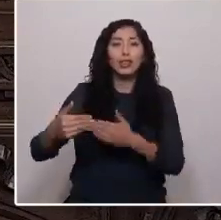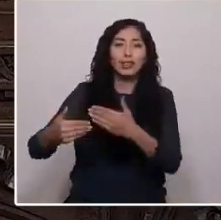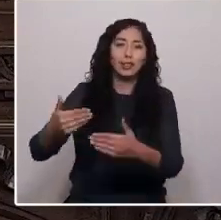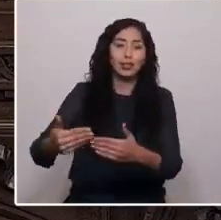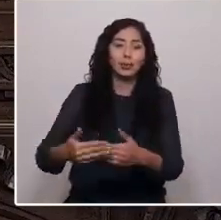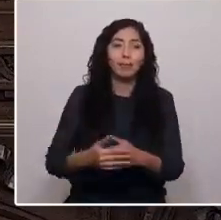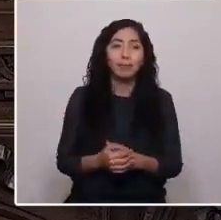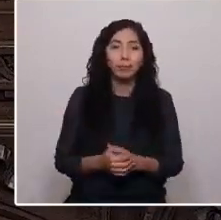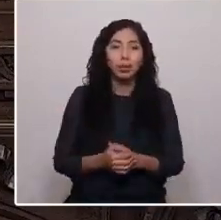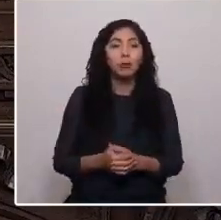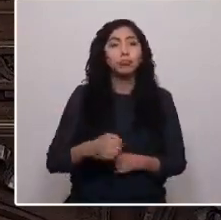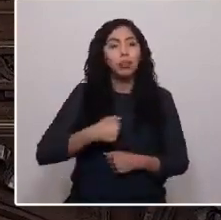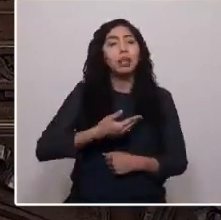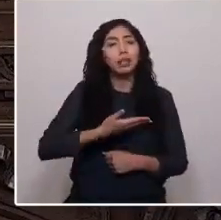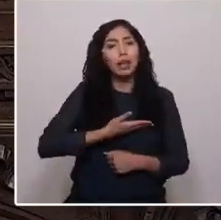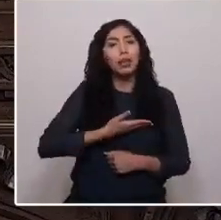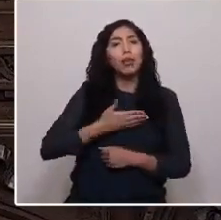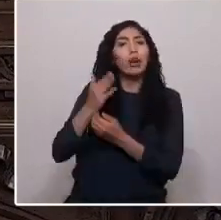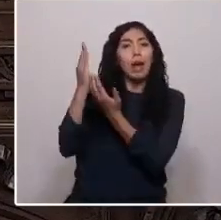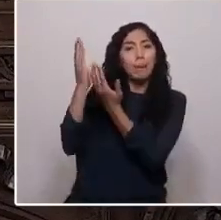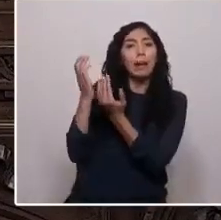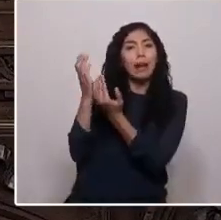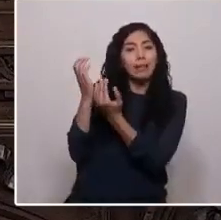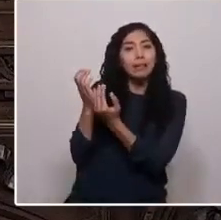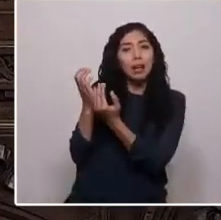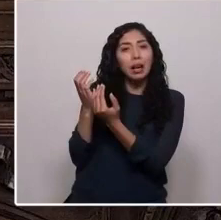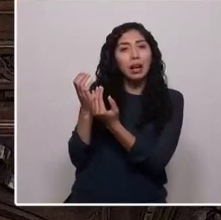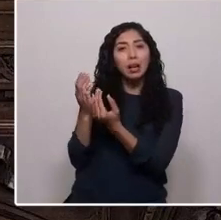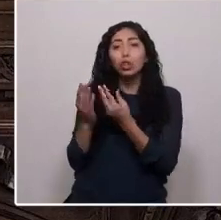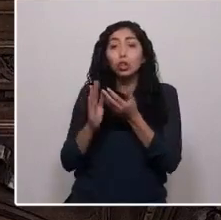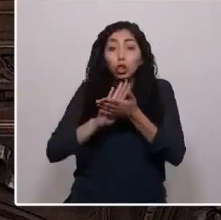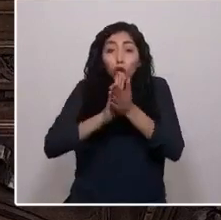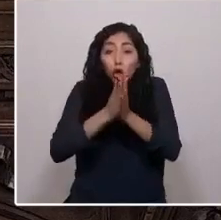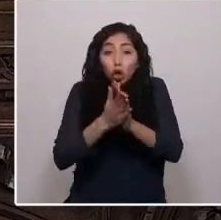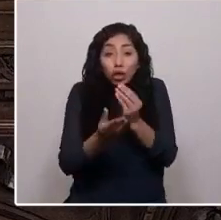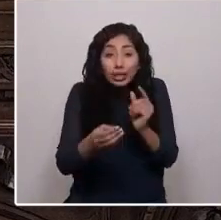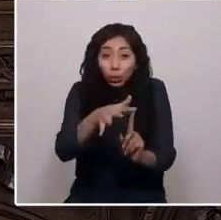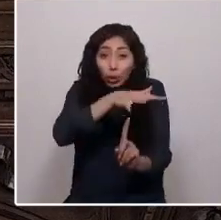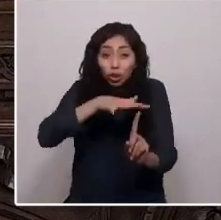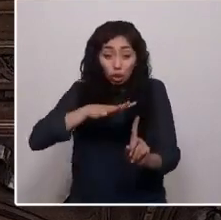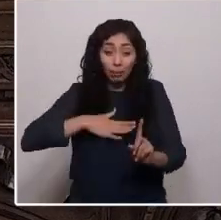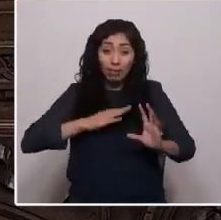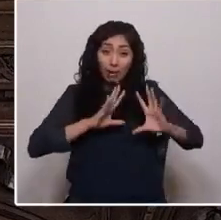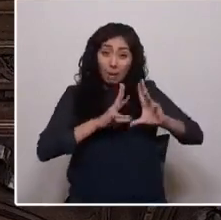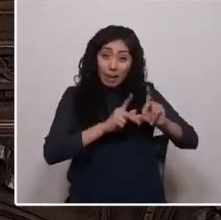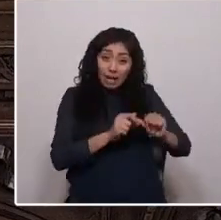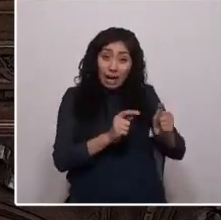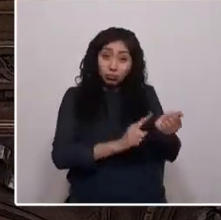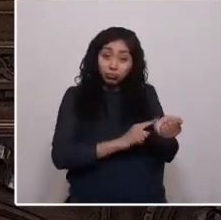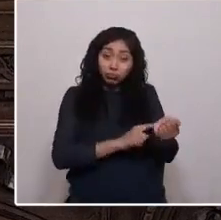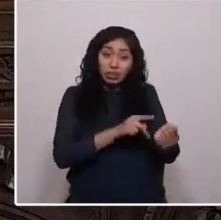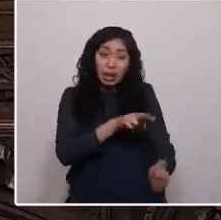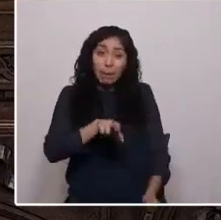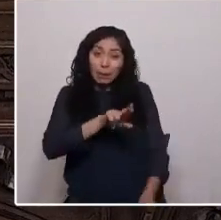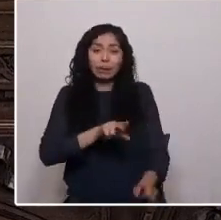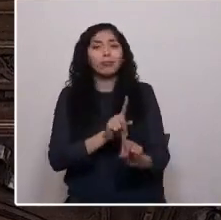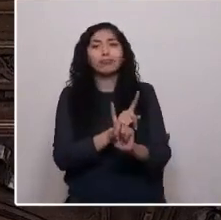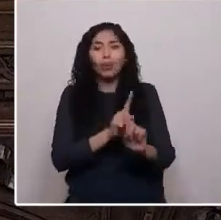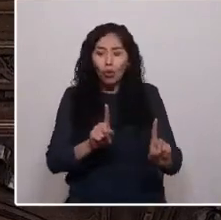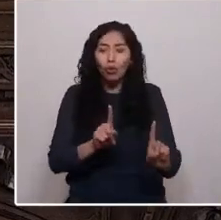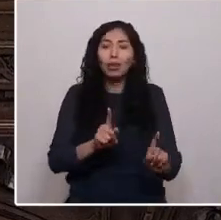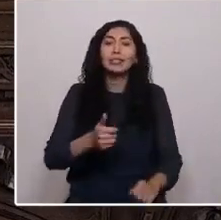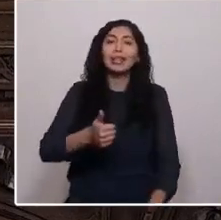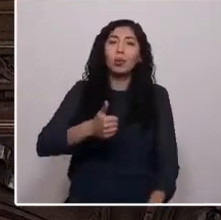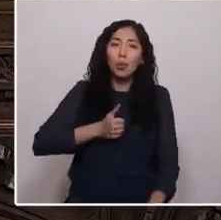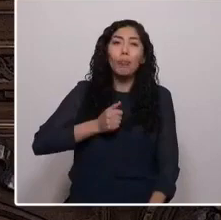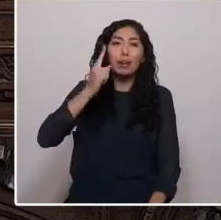Tengo la esperanza de que lo ocurrido a nuestra familia no siga ocurriendo y de que se cumpla el sueño de mis ancestros, la